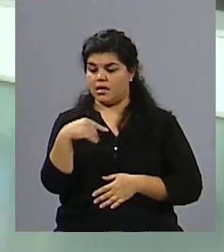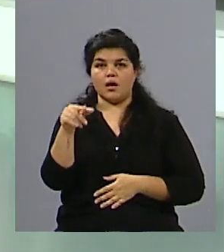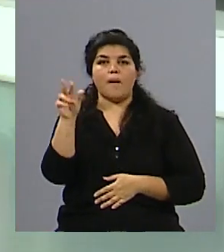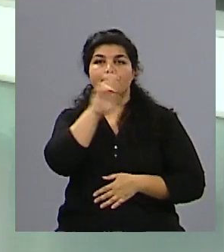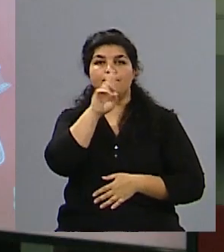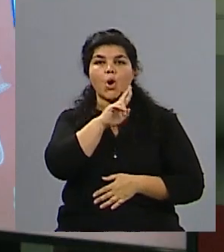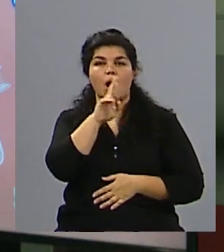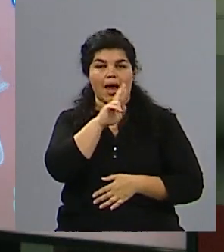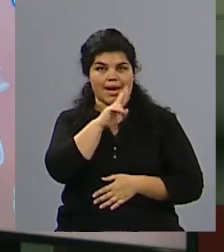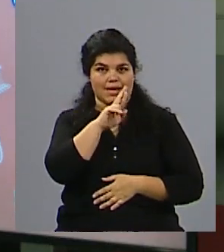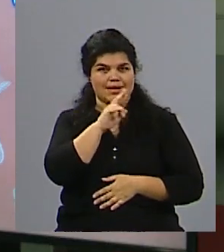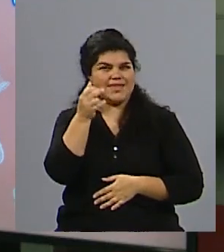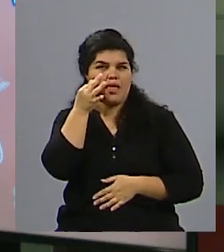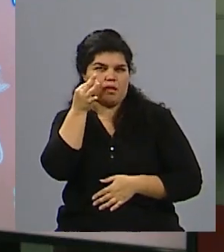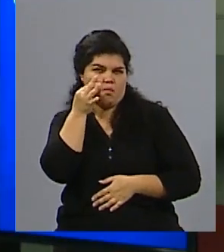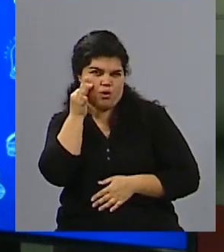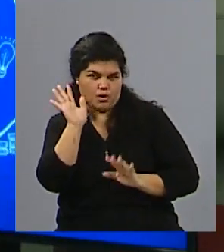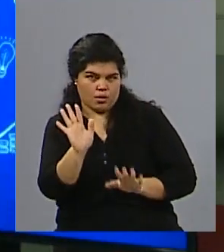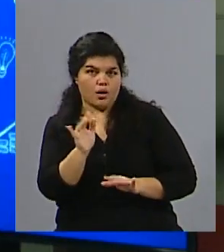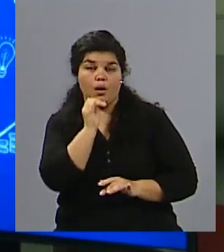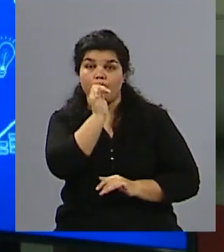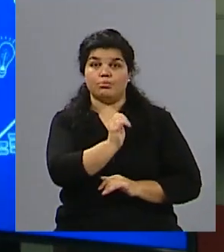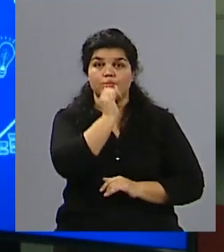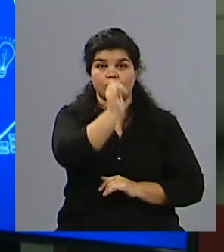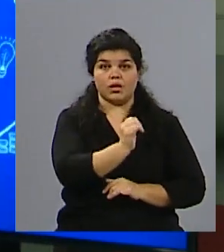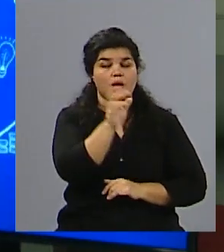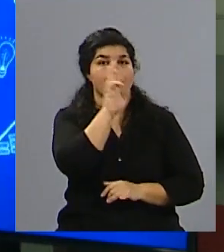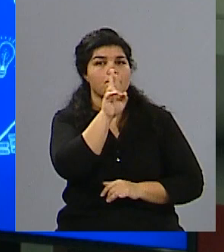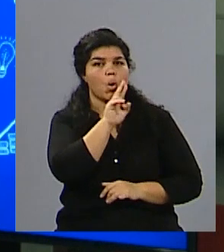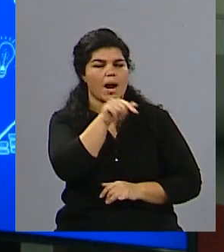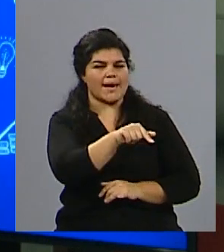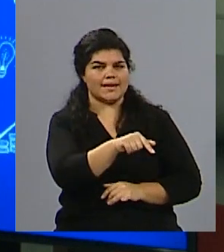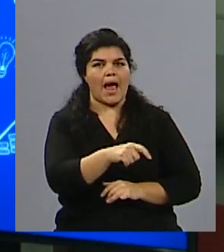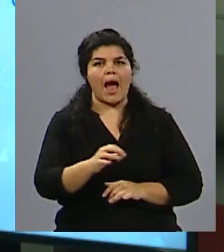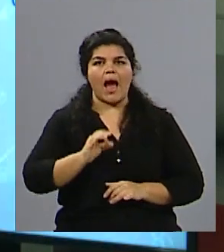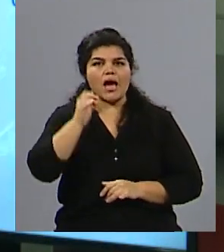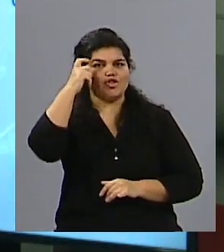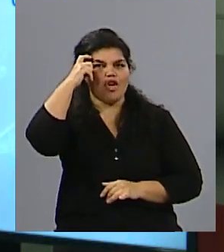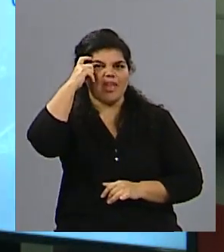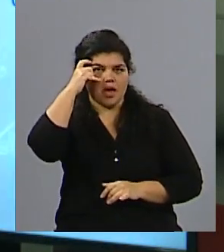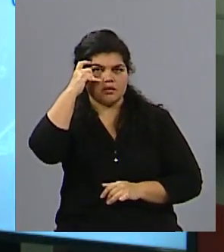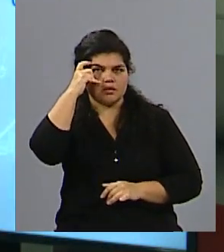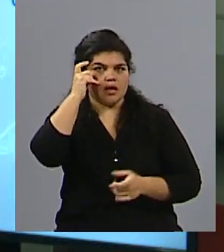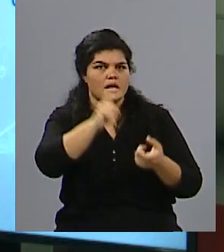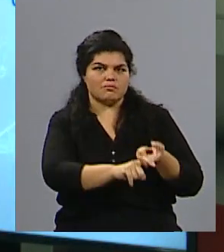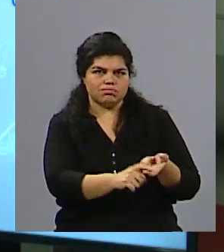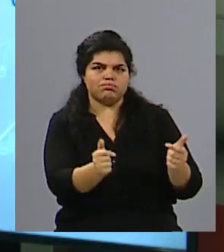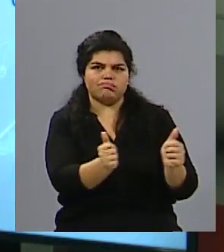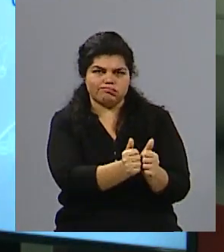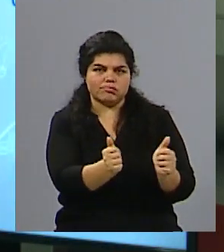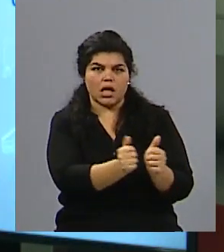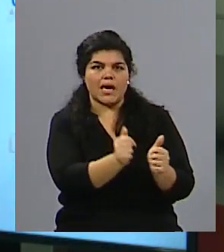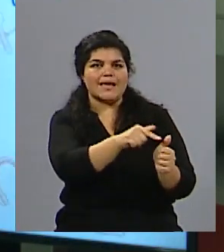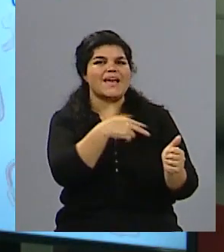viviendo 10 años un infierno con una expareja con la cual tenía hijos que la perseguía,